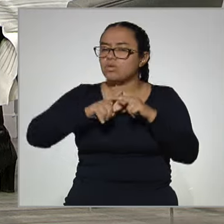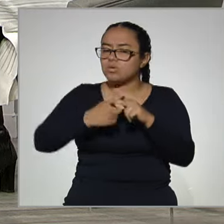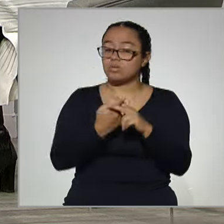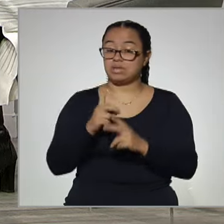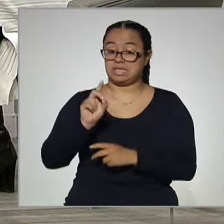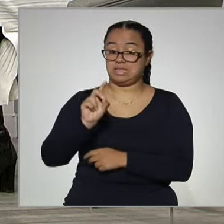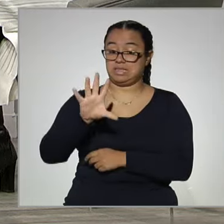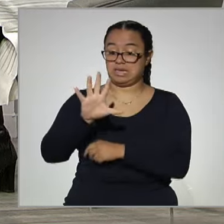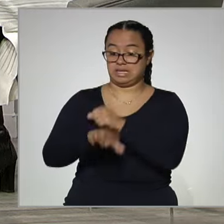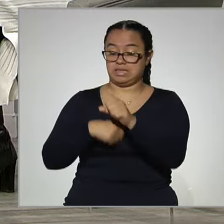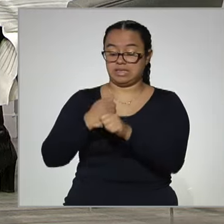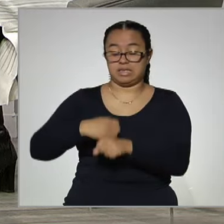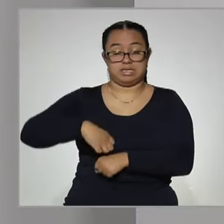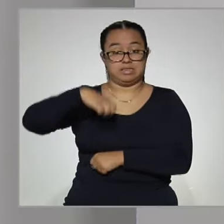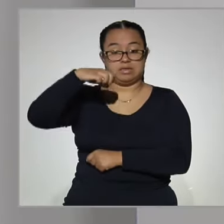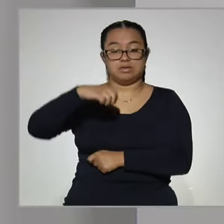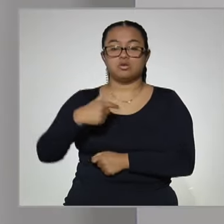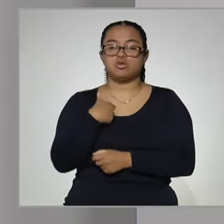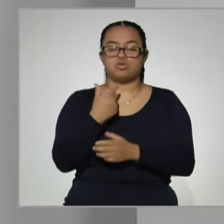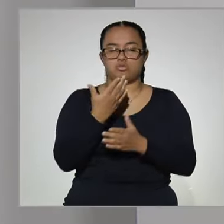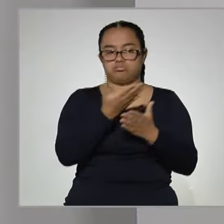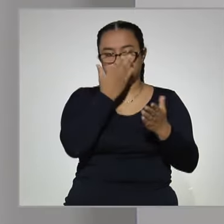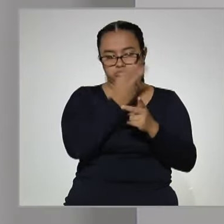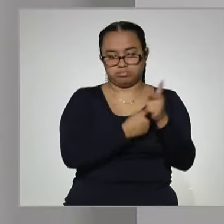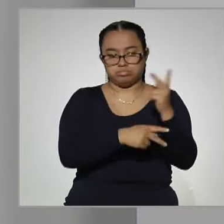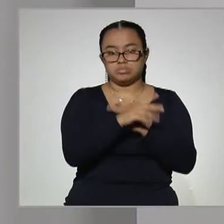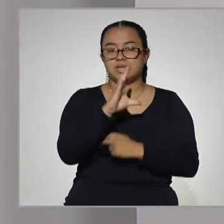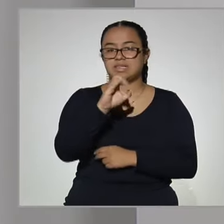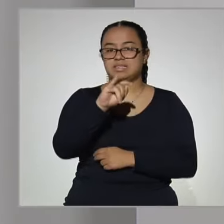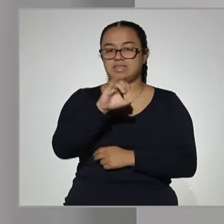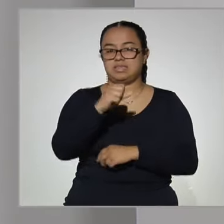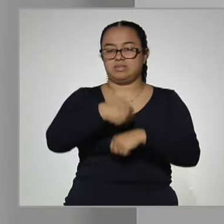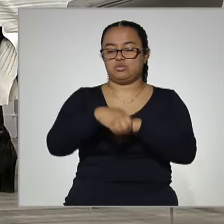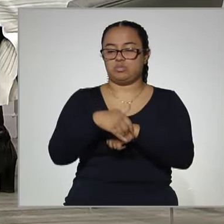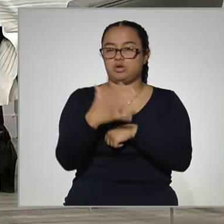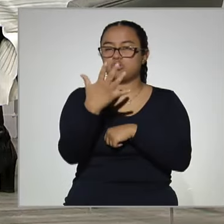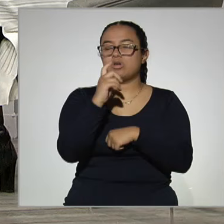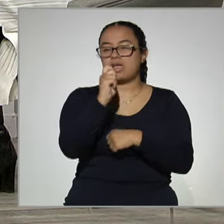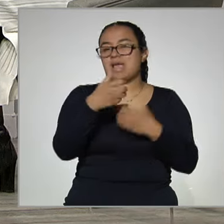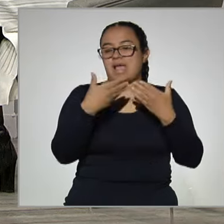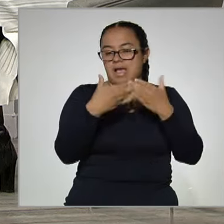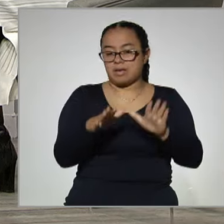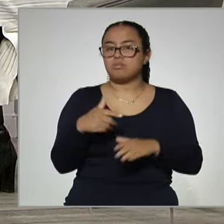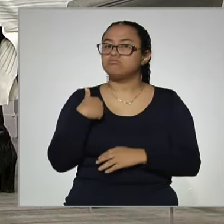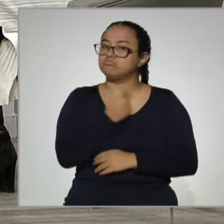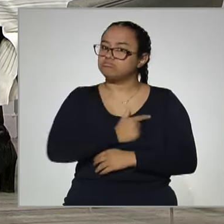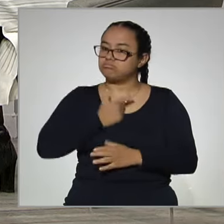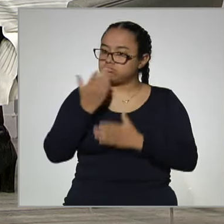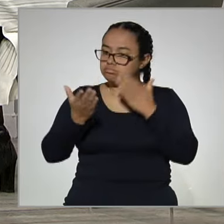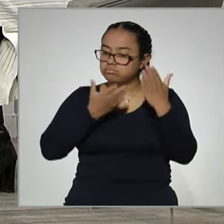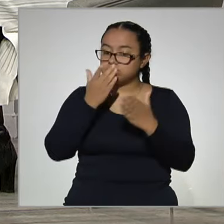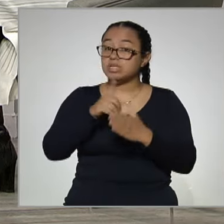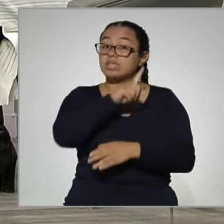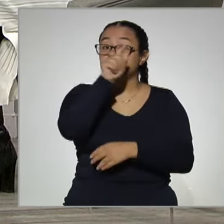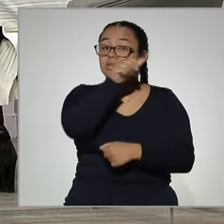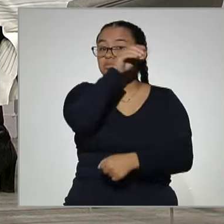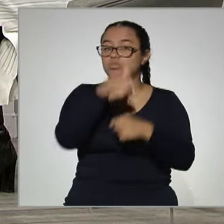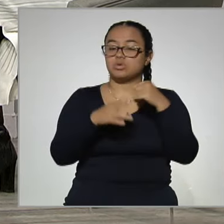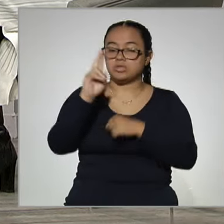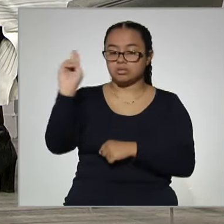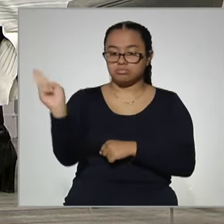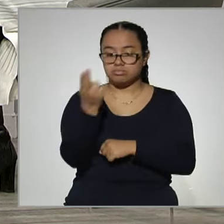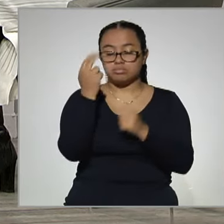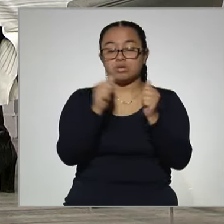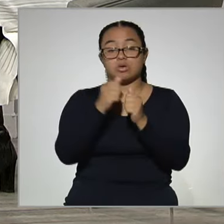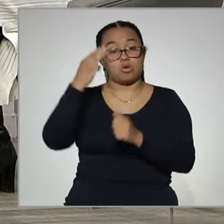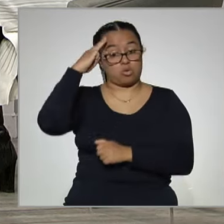a los 35 años. Estudié mi bachillerato en el CET y 5 en el sistema abierto. Me gustó estudiar y pude concluir mi licenciatura y